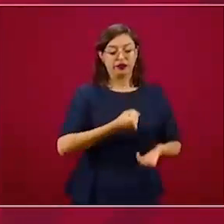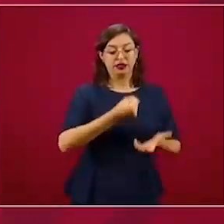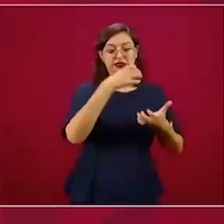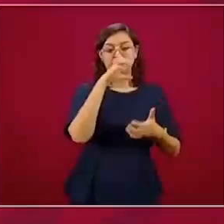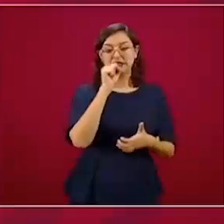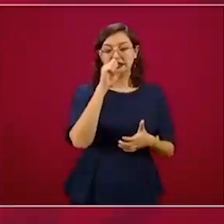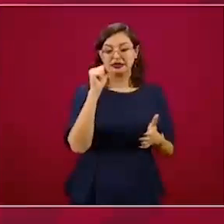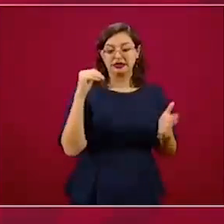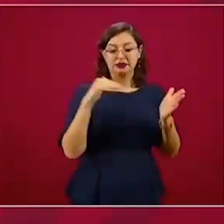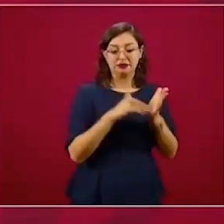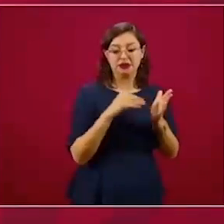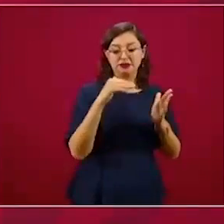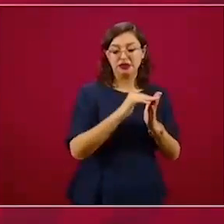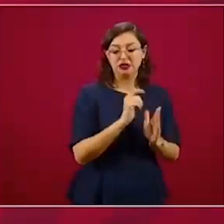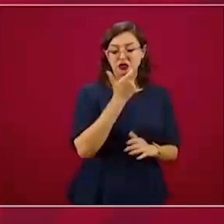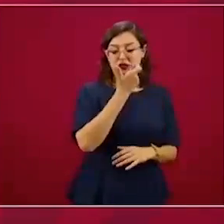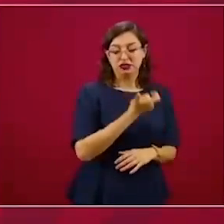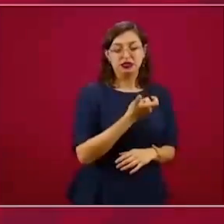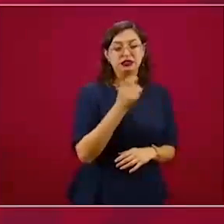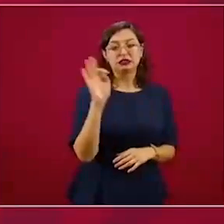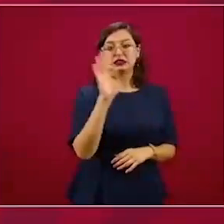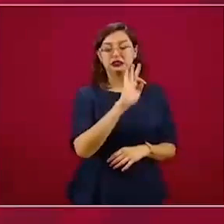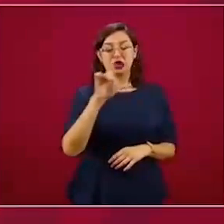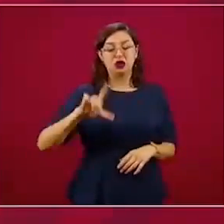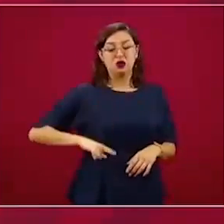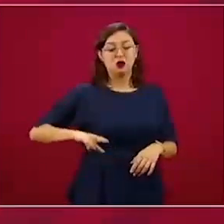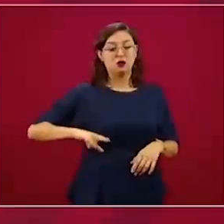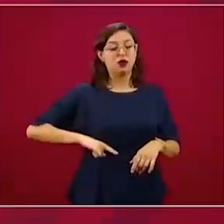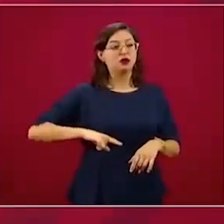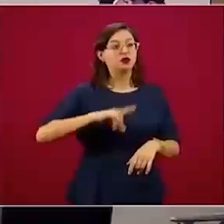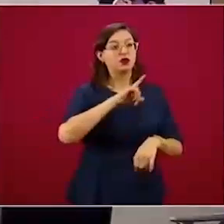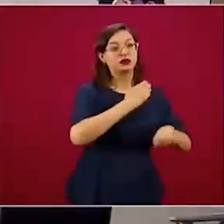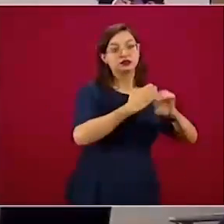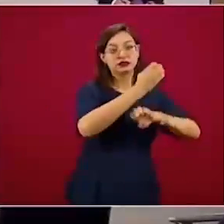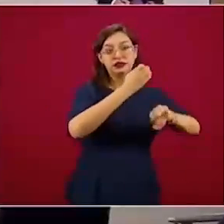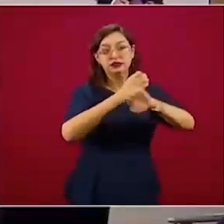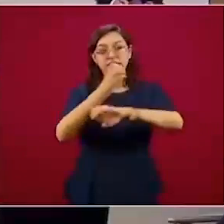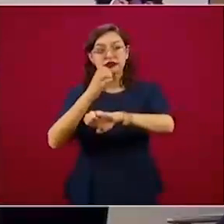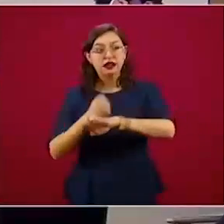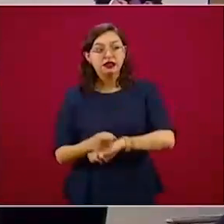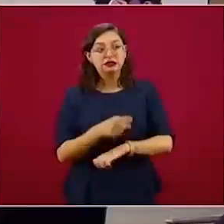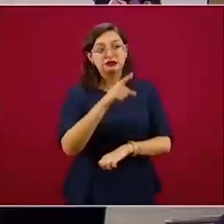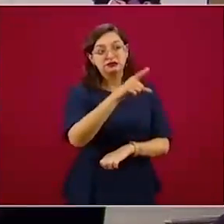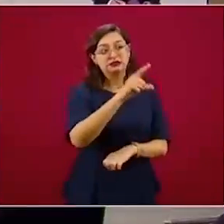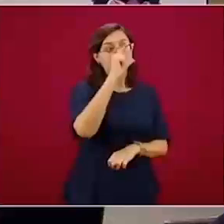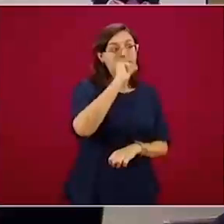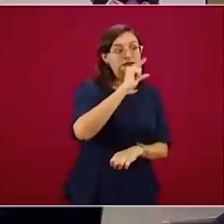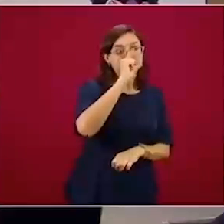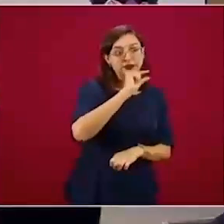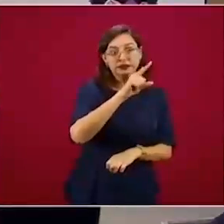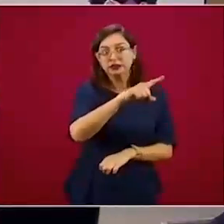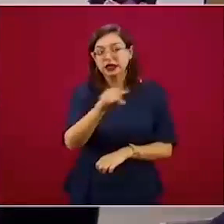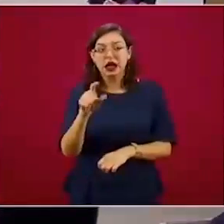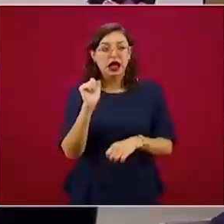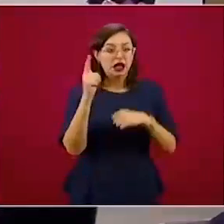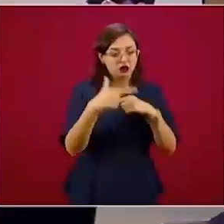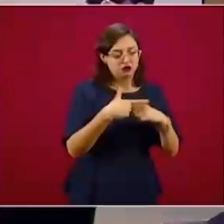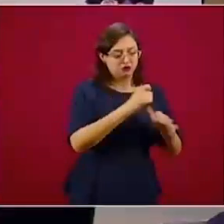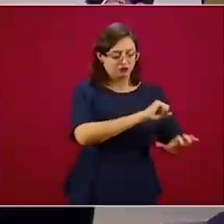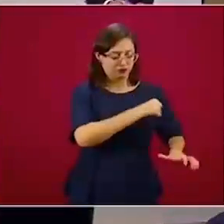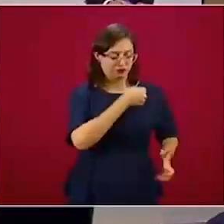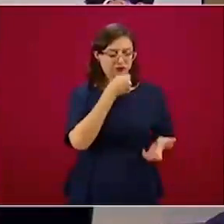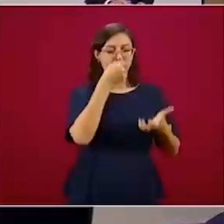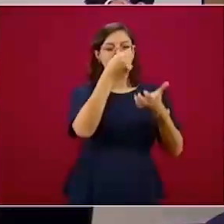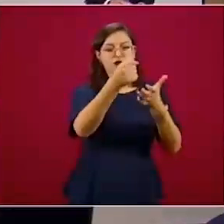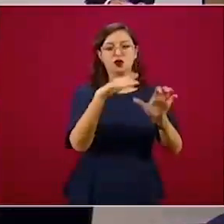y ya Hacienda les va a entregar, de acuerdo a las fórmulas,